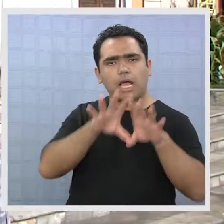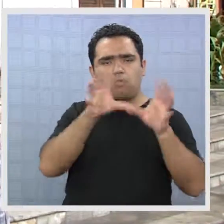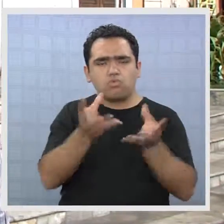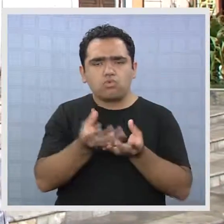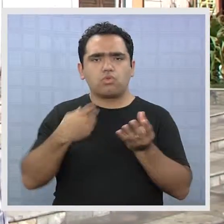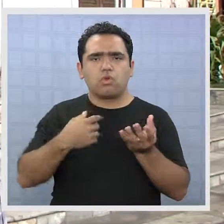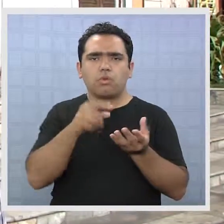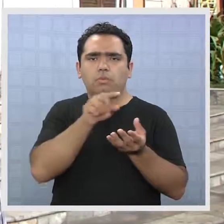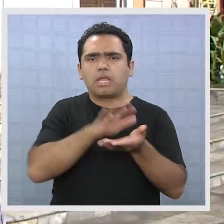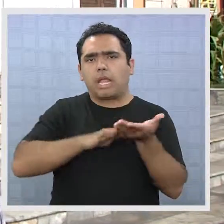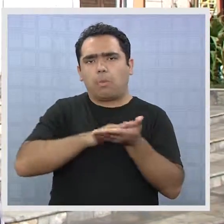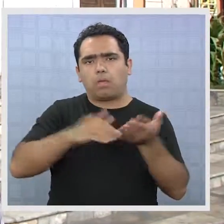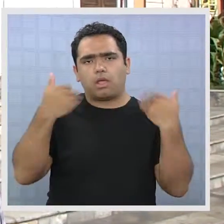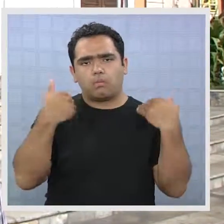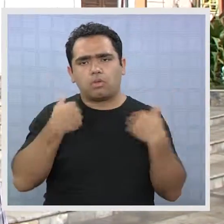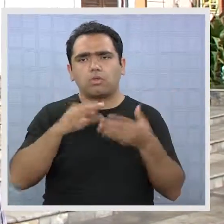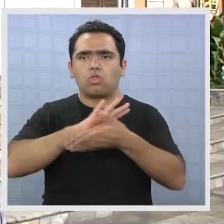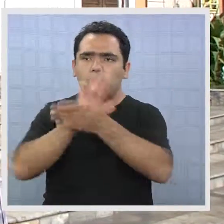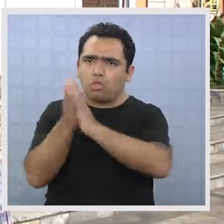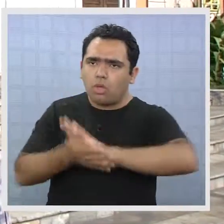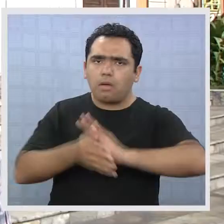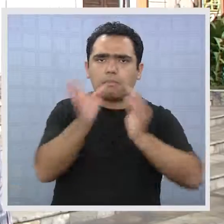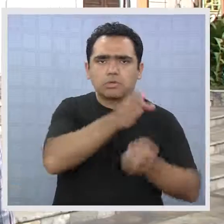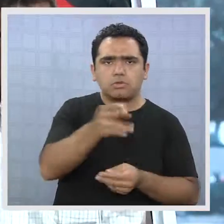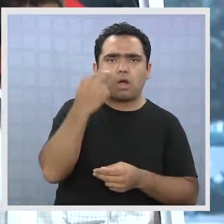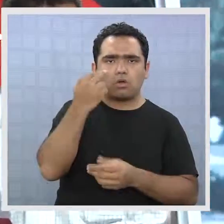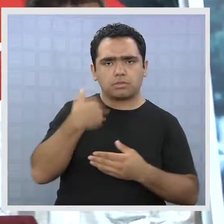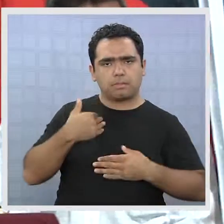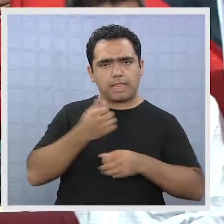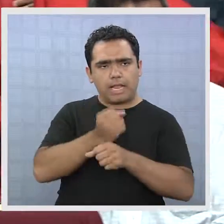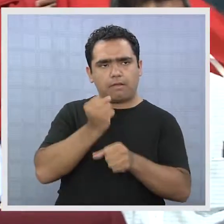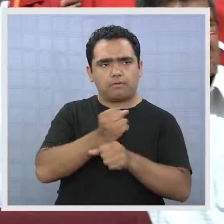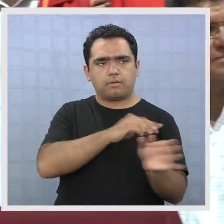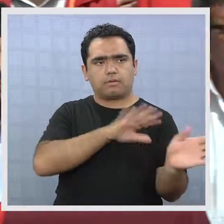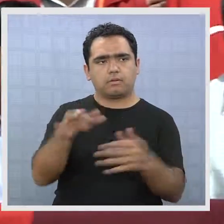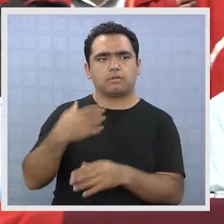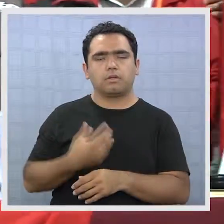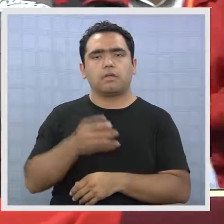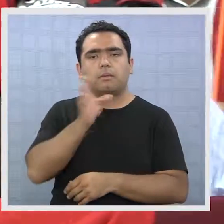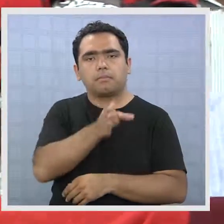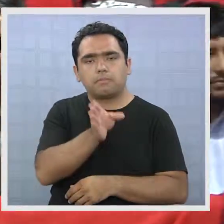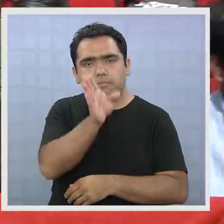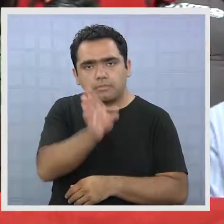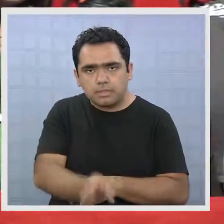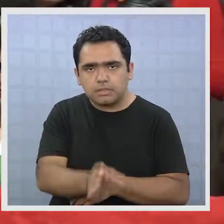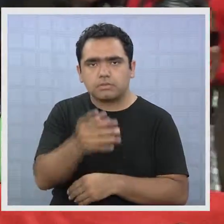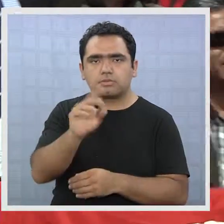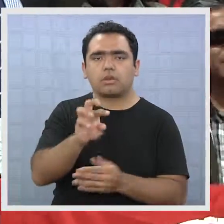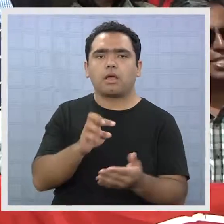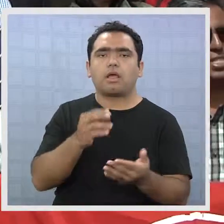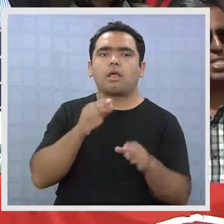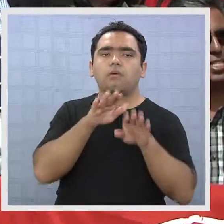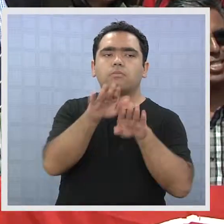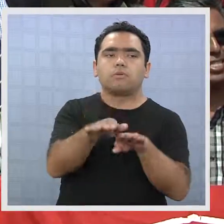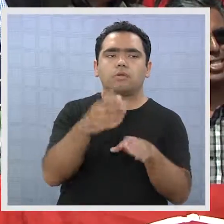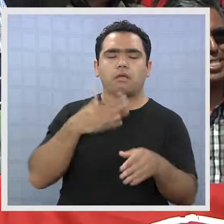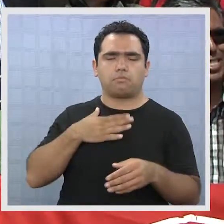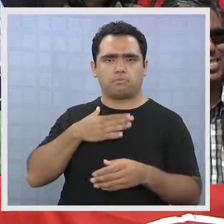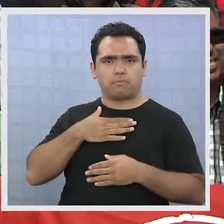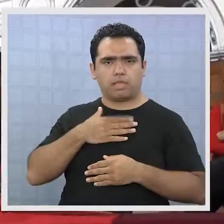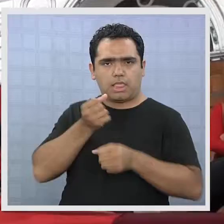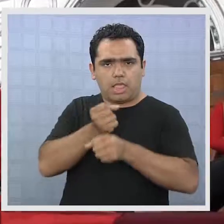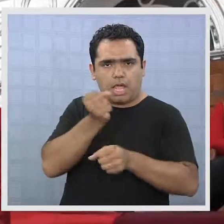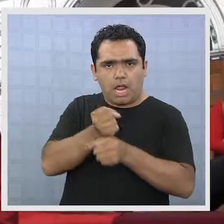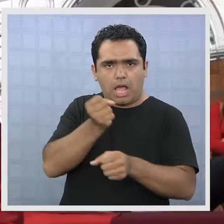todo el mundo de la comunidad en general, que ha conocido mi trabajo. El aspirante socialista dice que su postulación está avalada por su